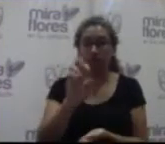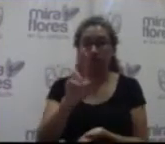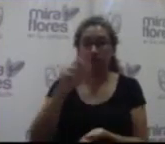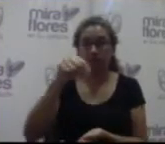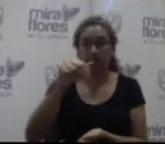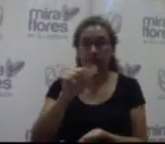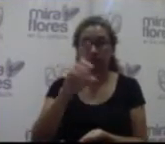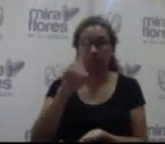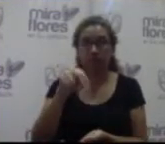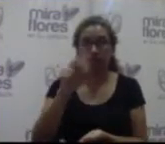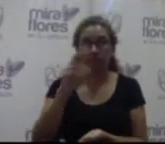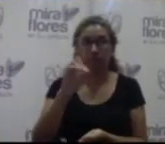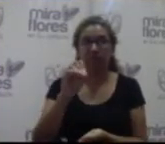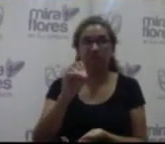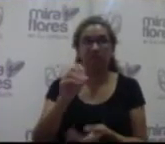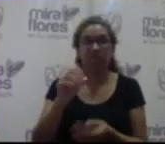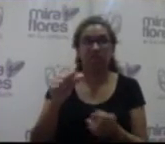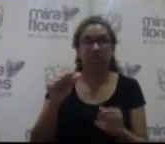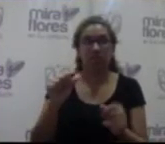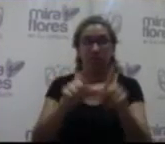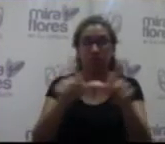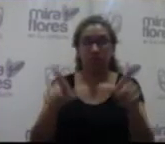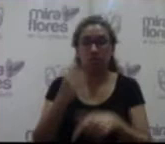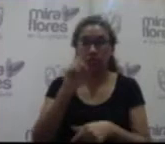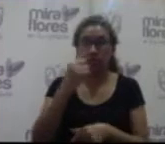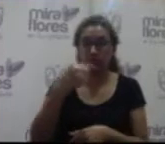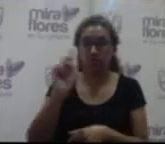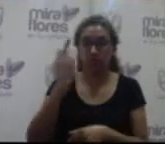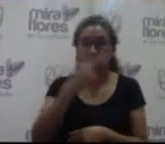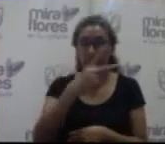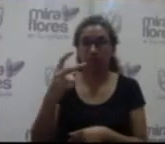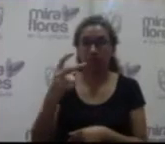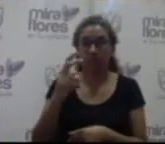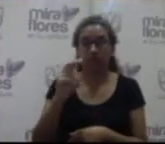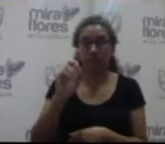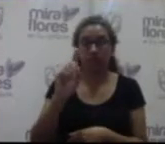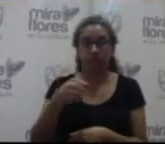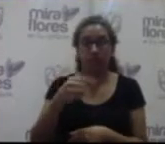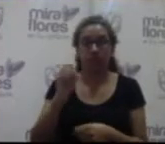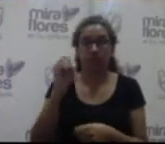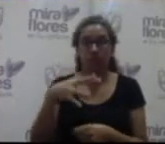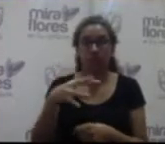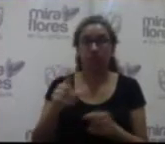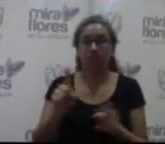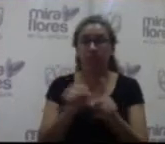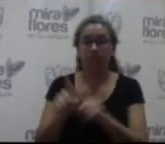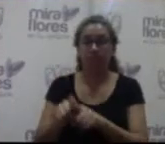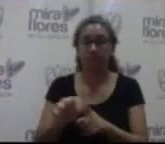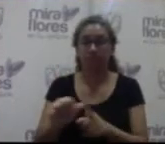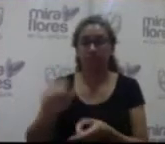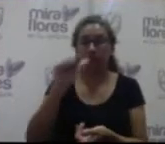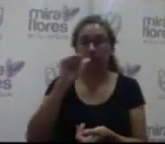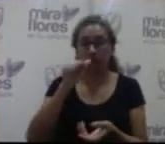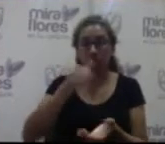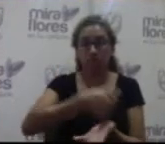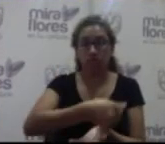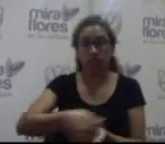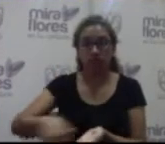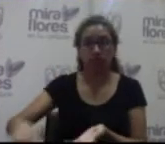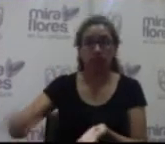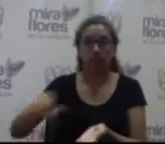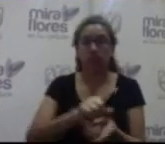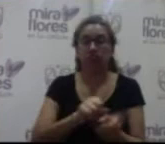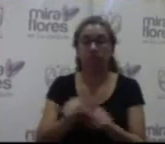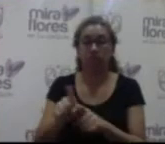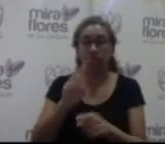García Calderón y Carlos Alzamora por 1.200.000 soles planta portátil de tratamiento de agua potable para emergencia por